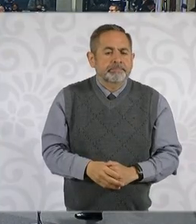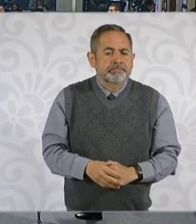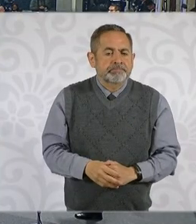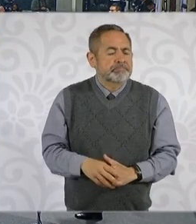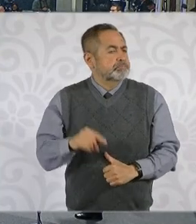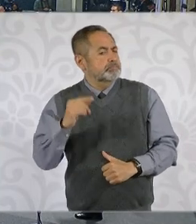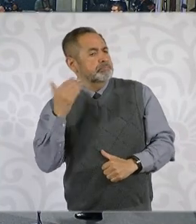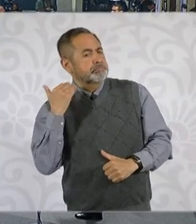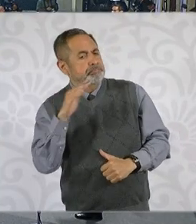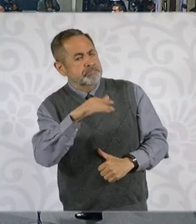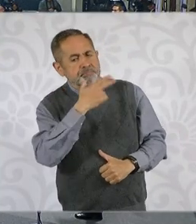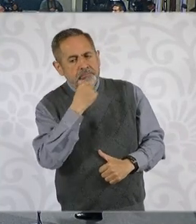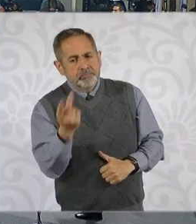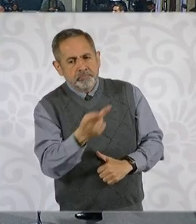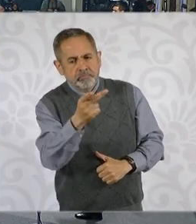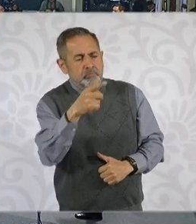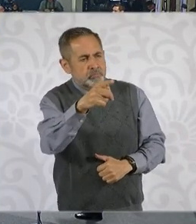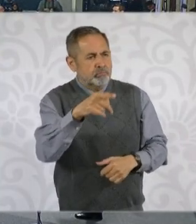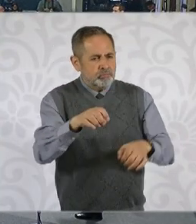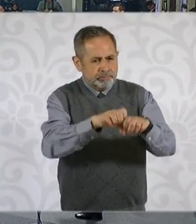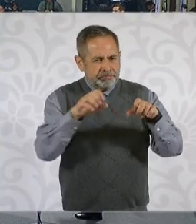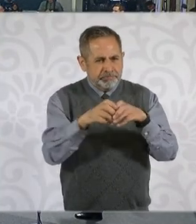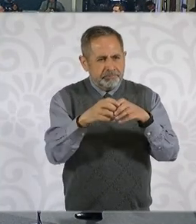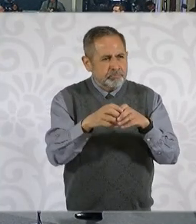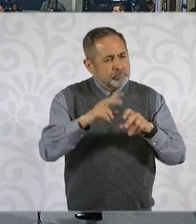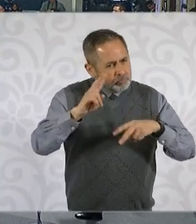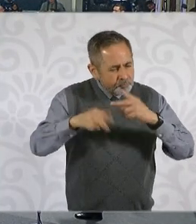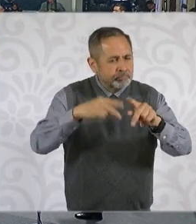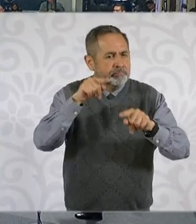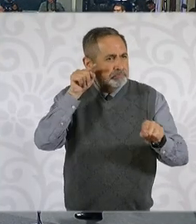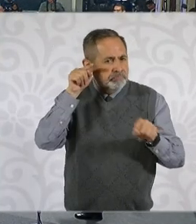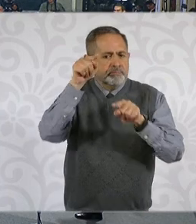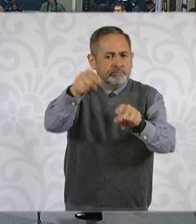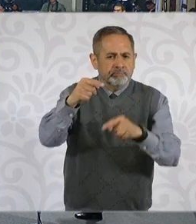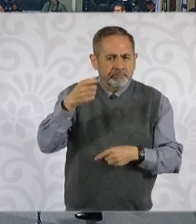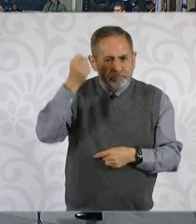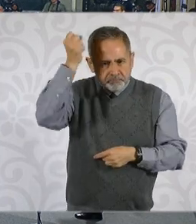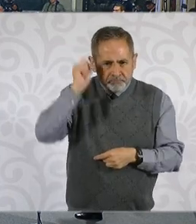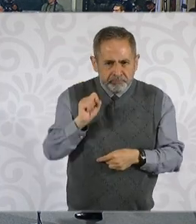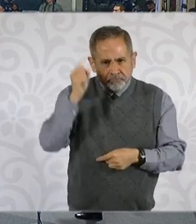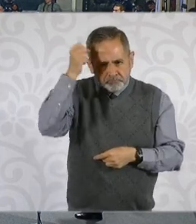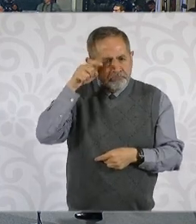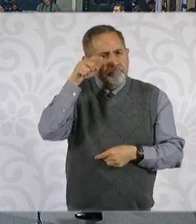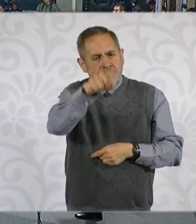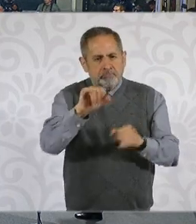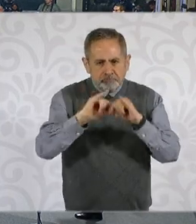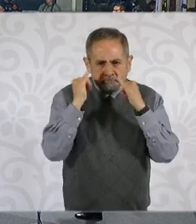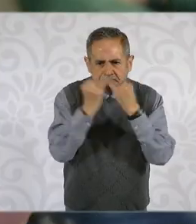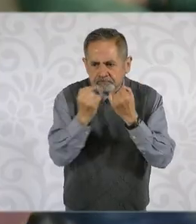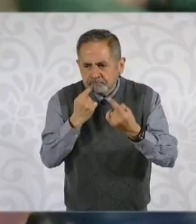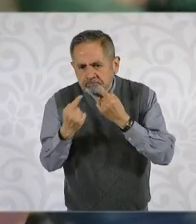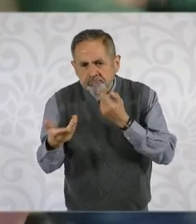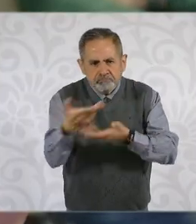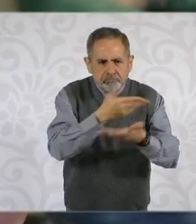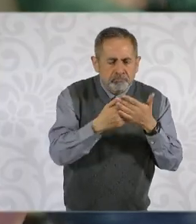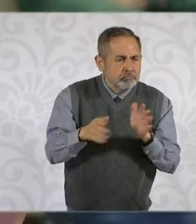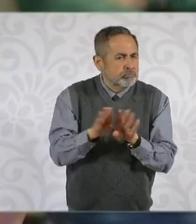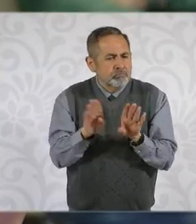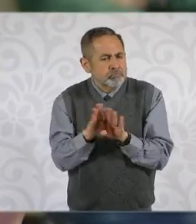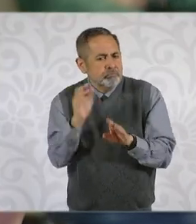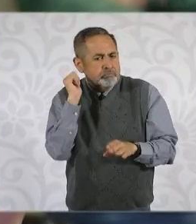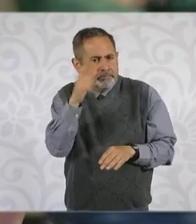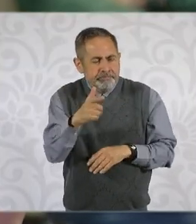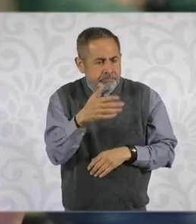seguridad anunció que se iban directo a Sinaloa para asesionar allá, para trabajar allá. No sé si ya le compartieron